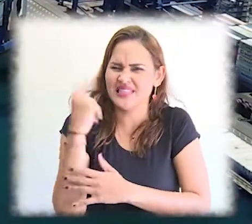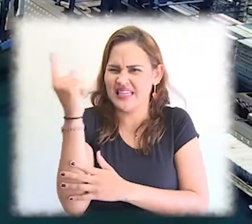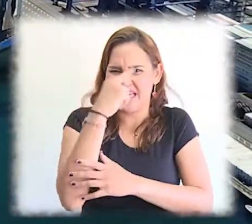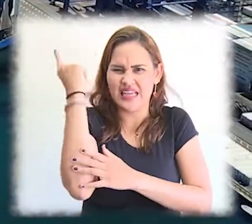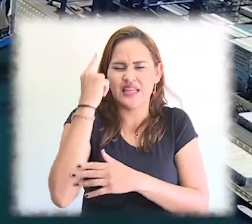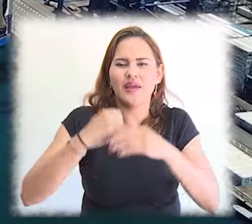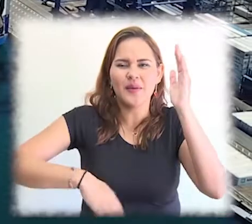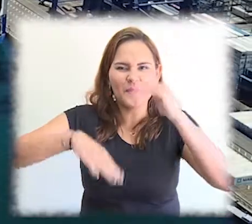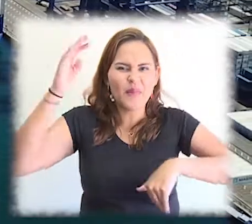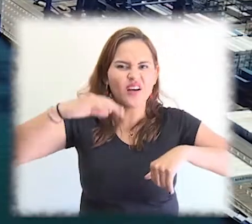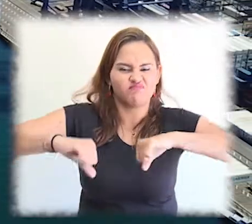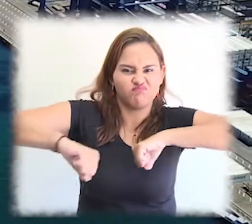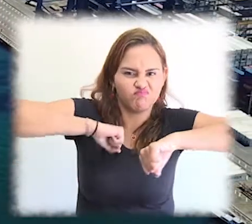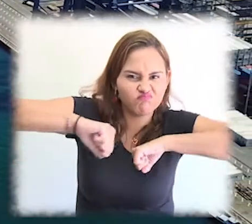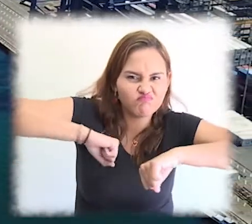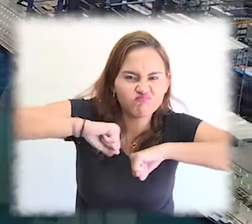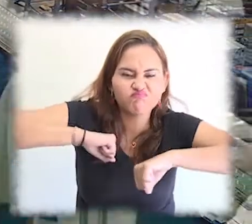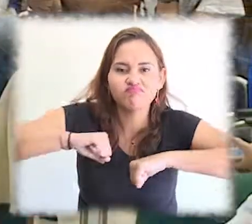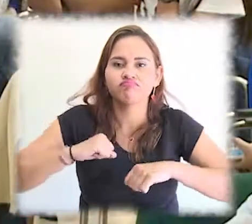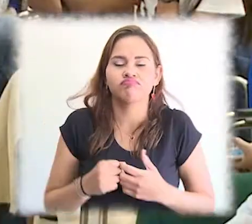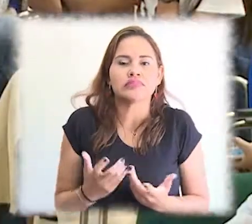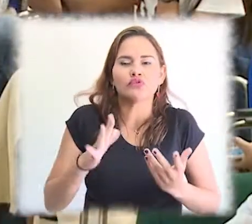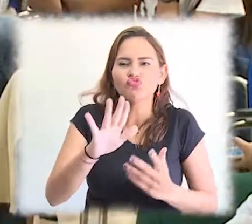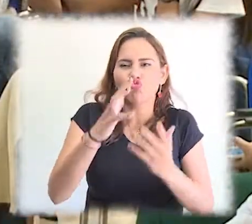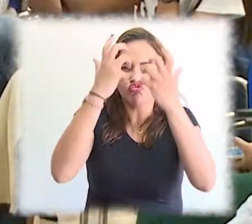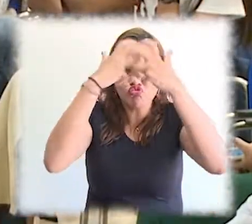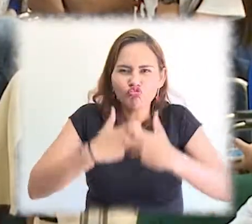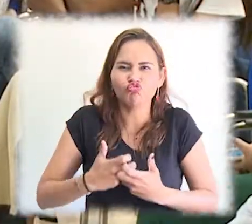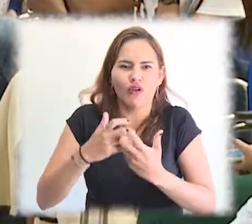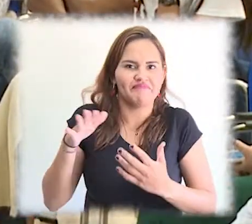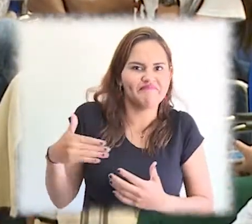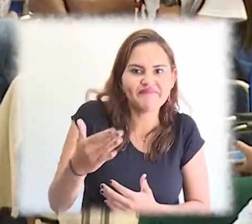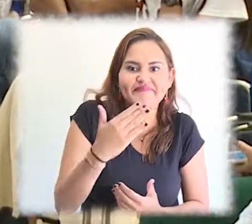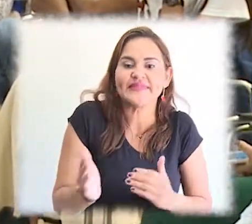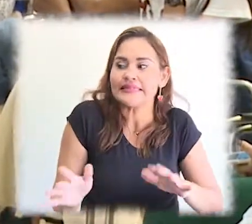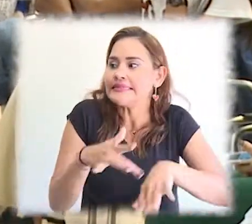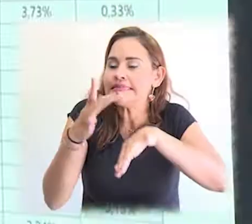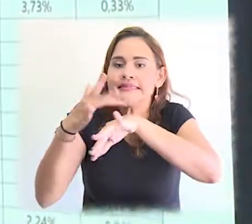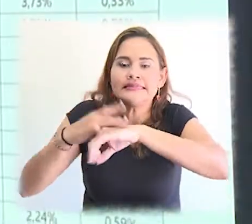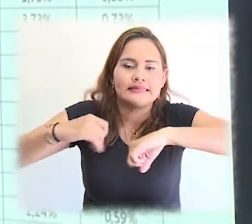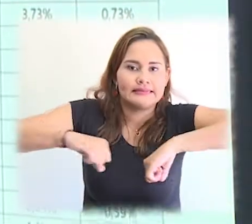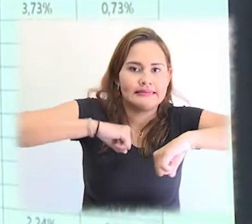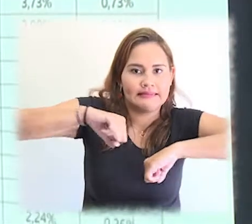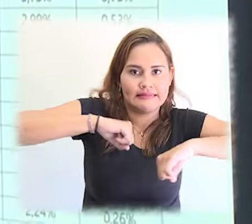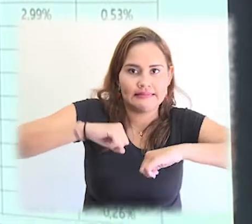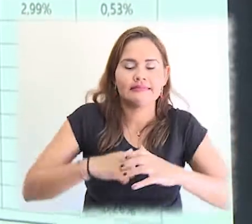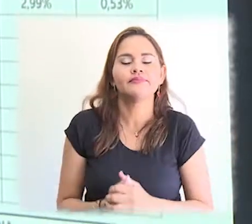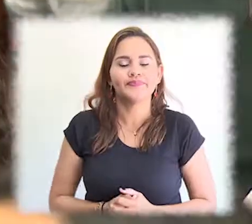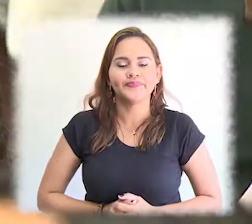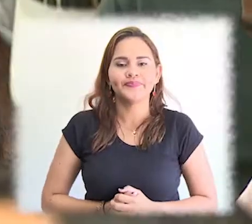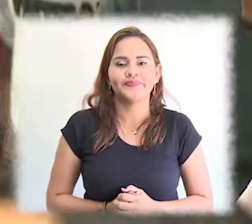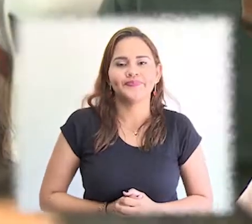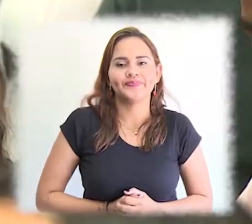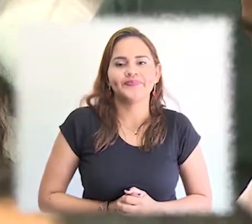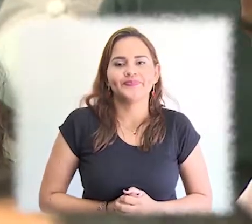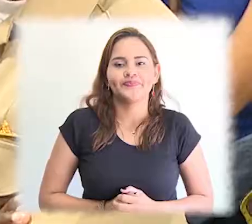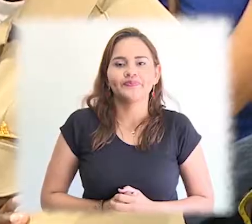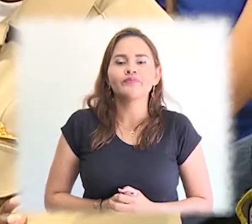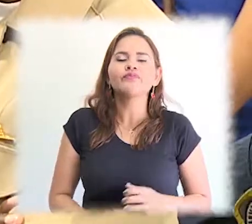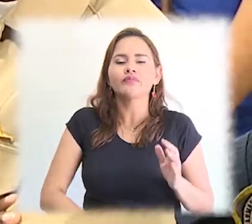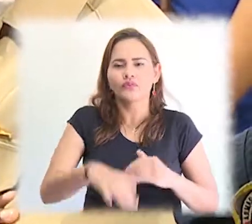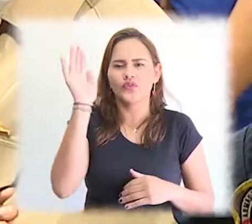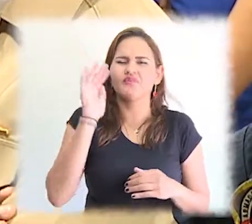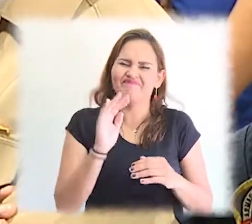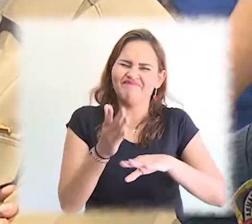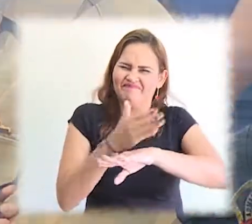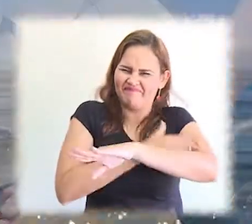el potencial de carga y la capacidad logística de los puertos de Colombia. Como parte de la nutrida agenda de la Semana de la Ciencia Unimagdalena Crea, se